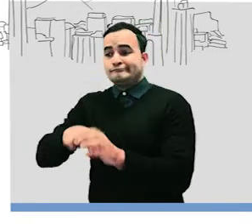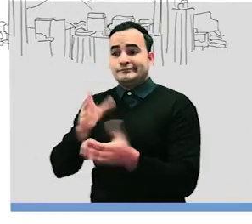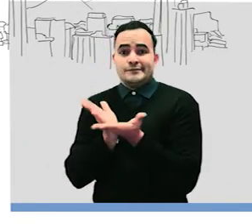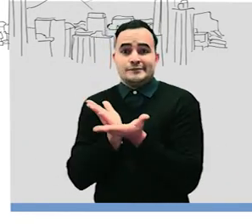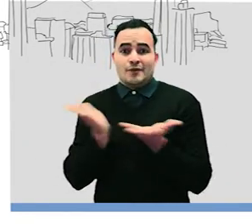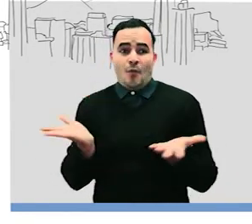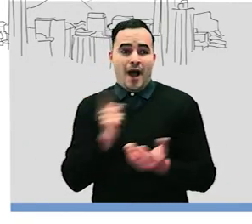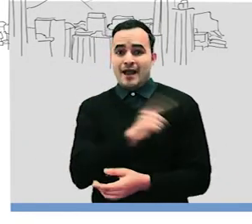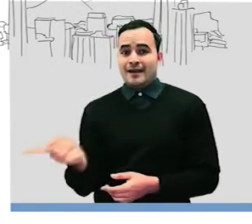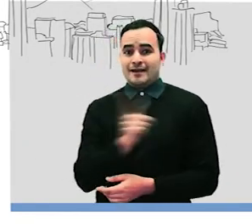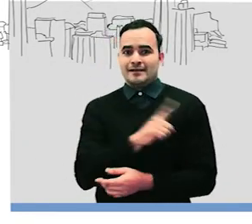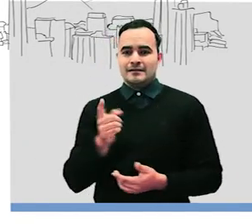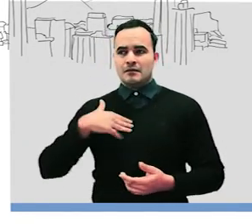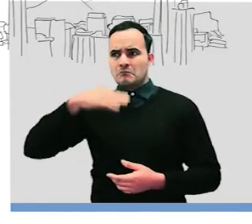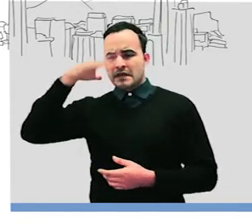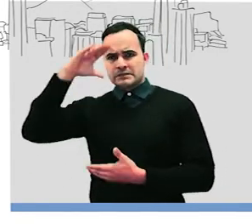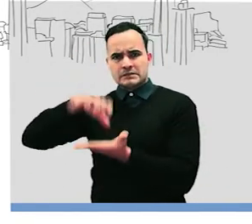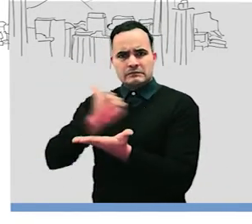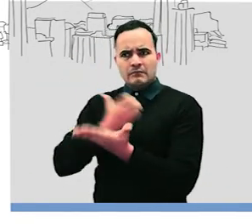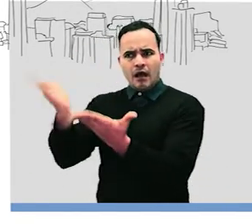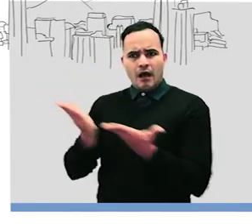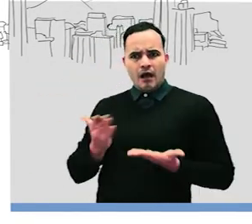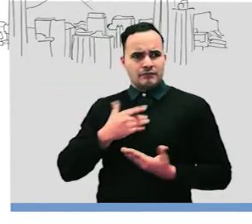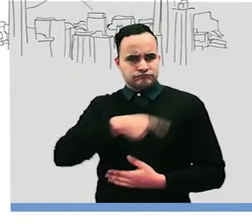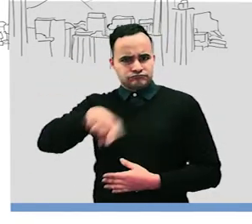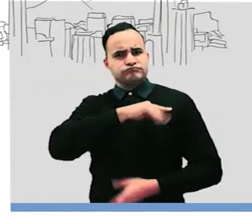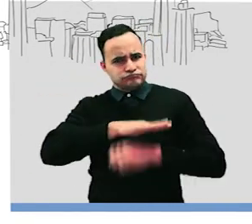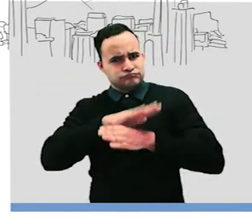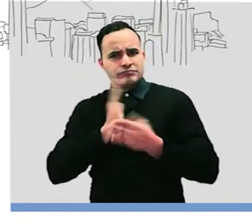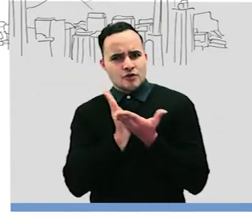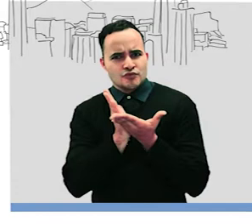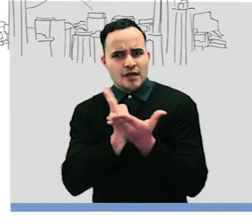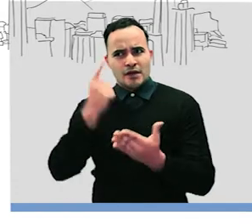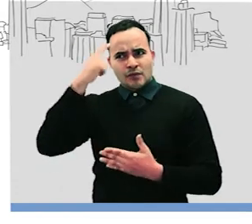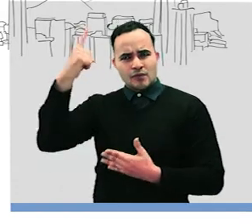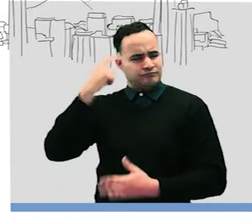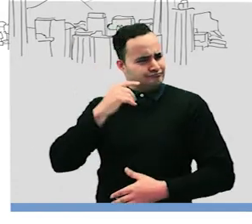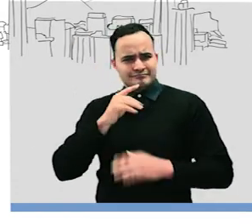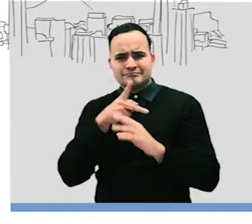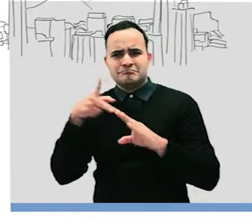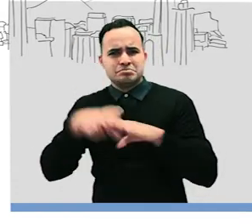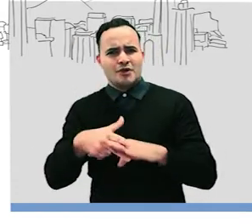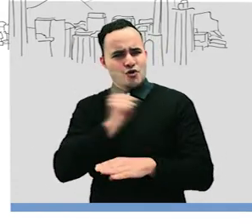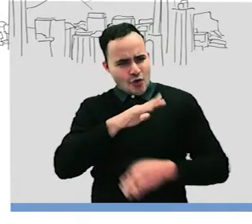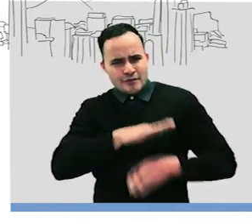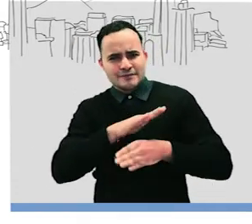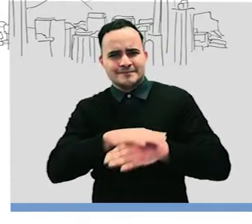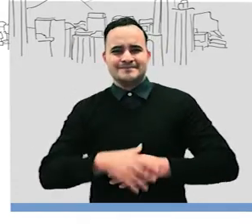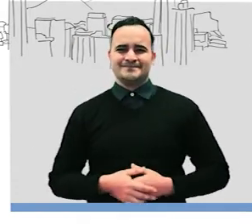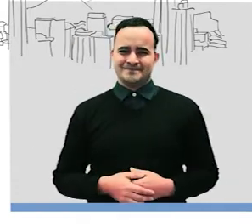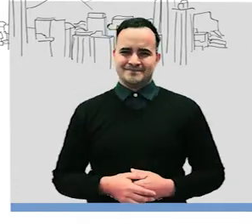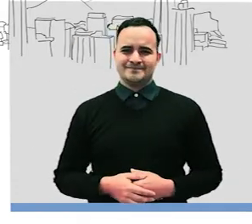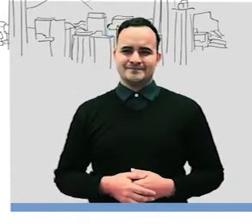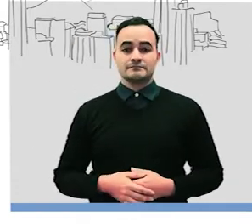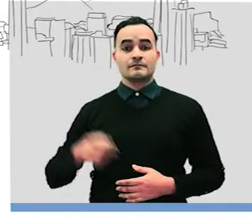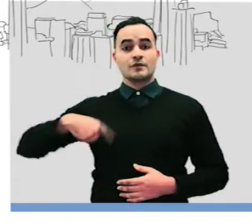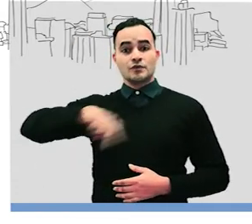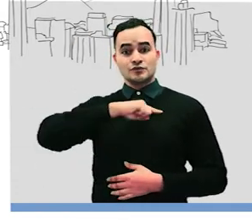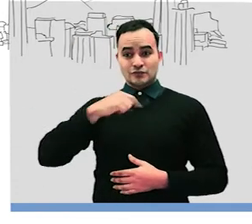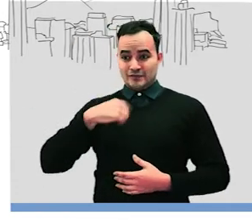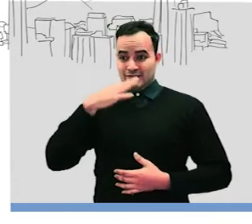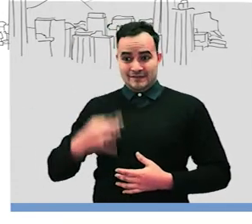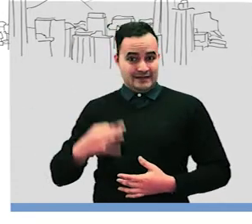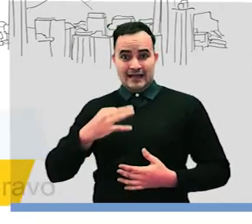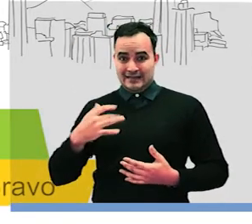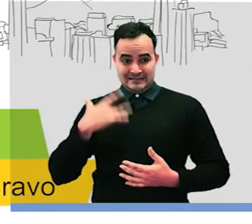que bueno que la Alcaldía de Medellín le apuesten a las dos a que los estudiantes continúen sus sueños y los hagan realidad.